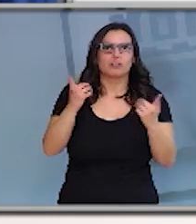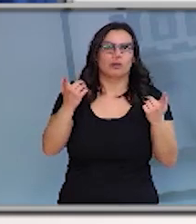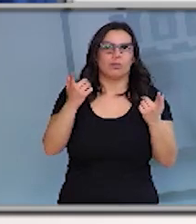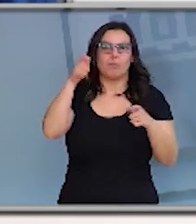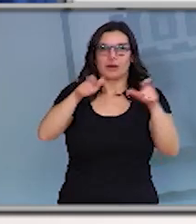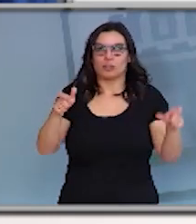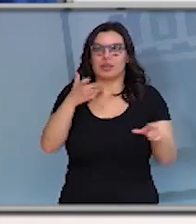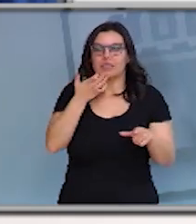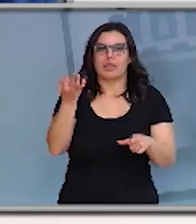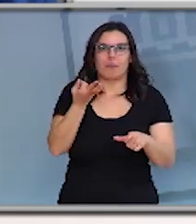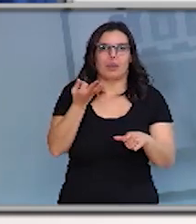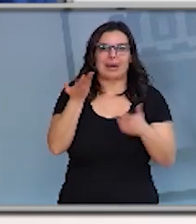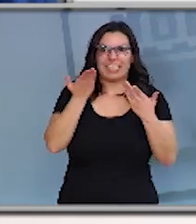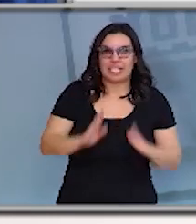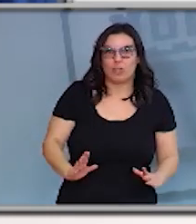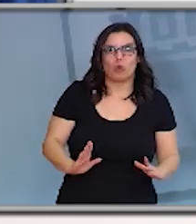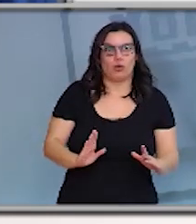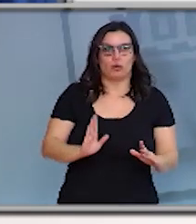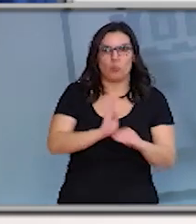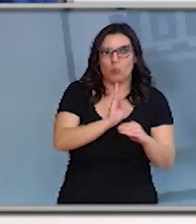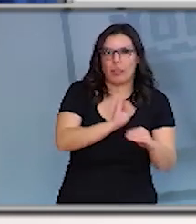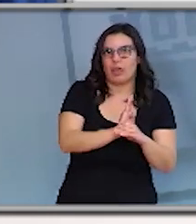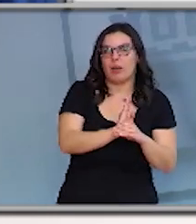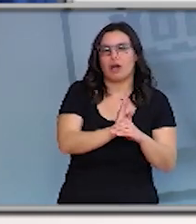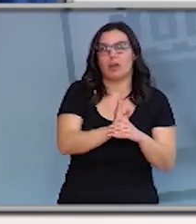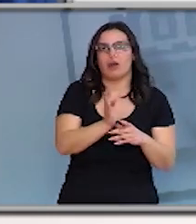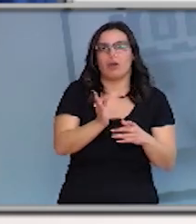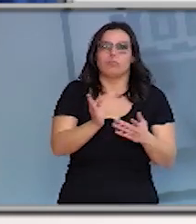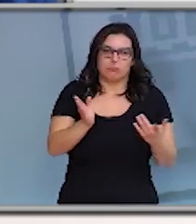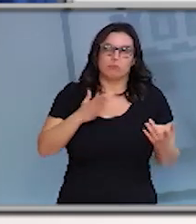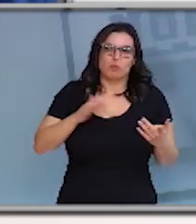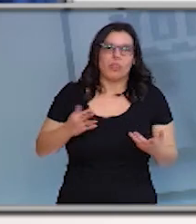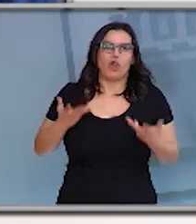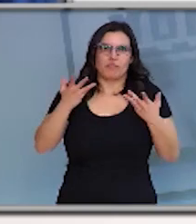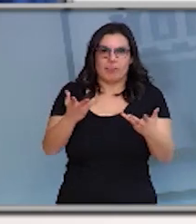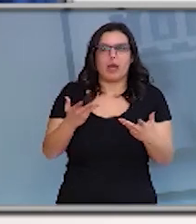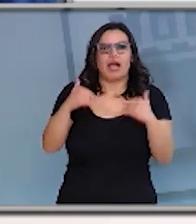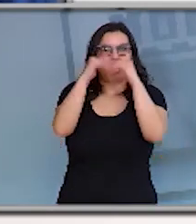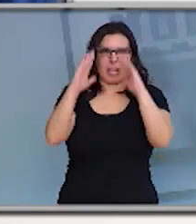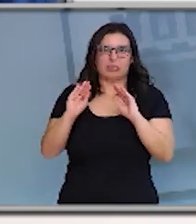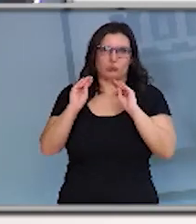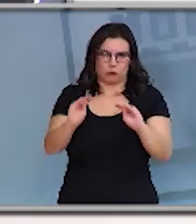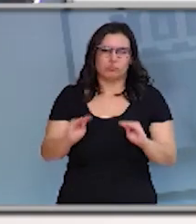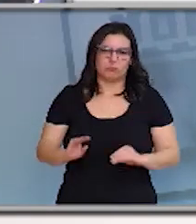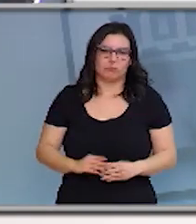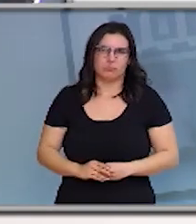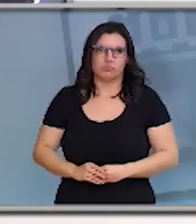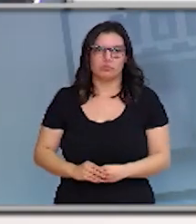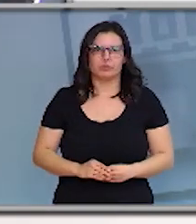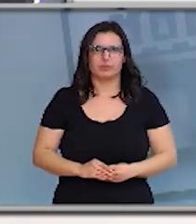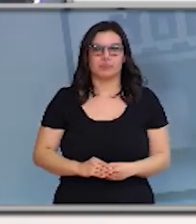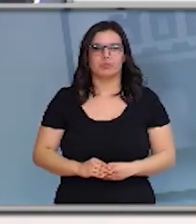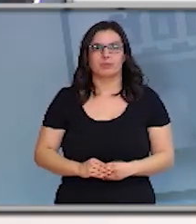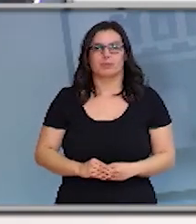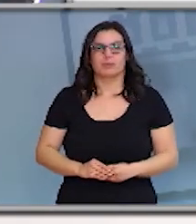que tengan hijos a su cargo la posibilidad de estar en su domicilio Luis